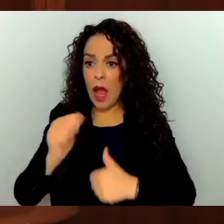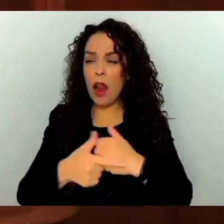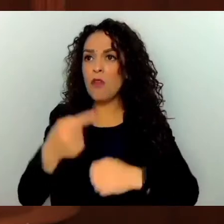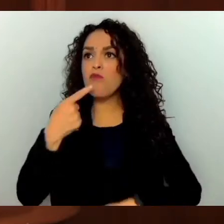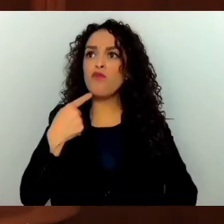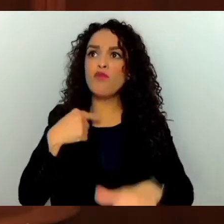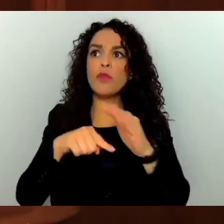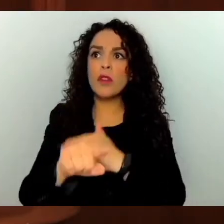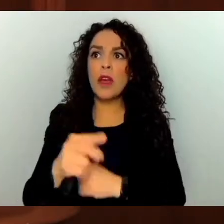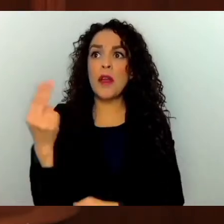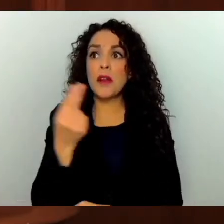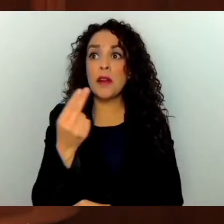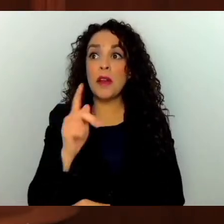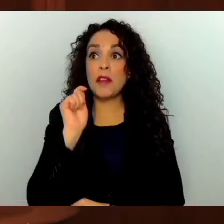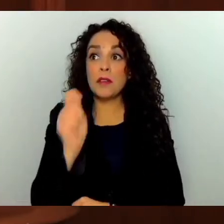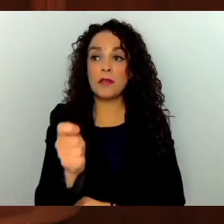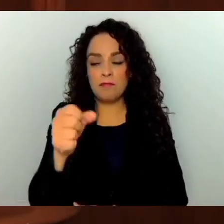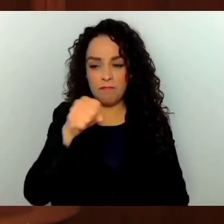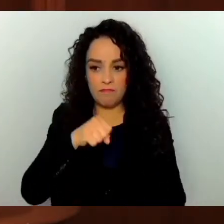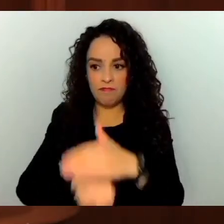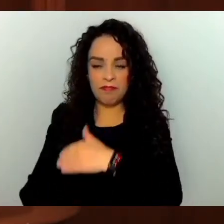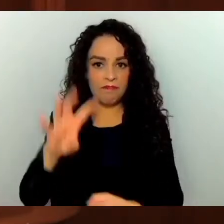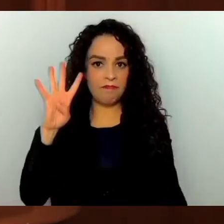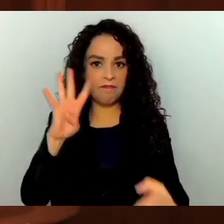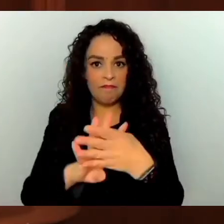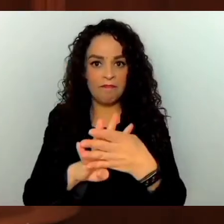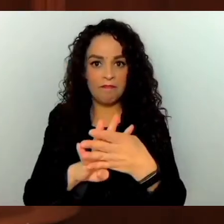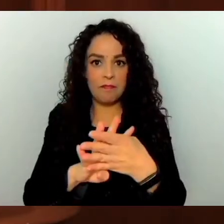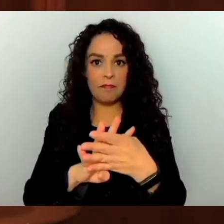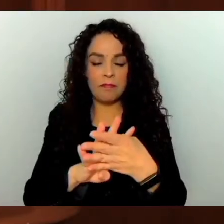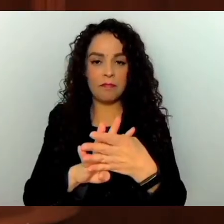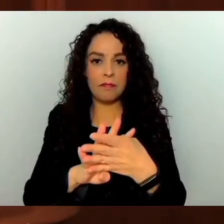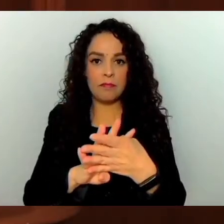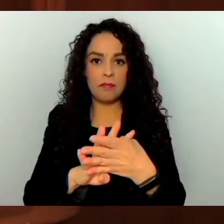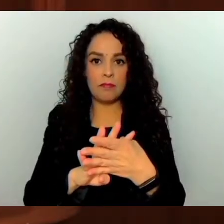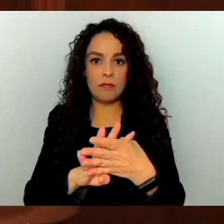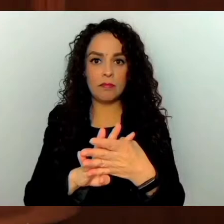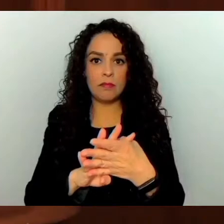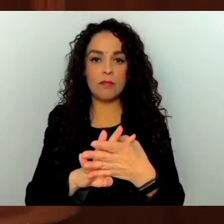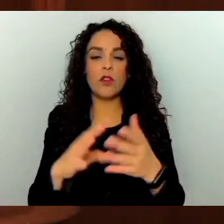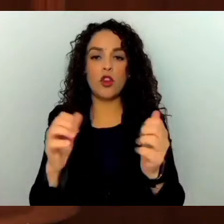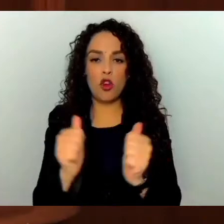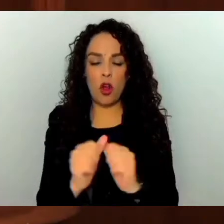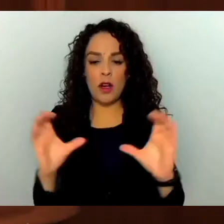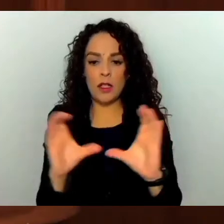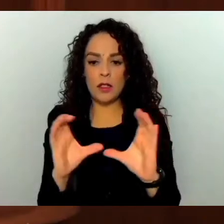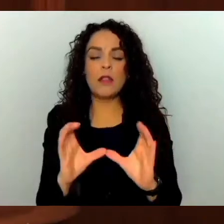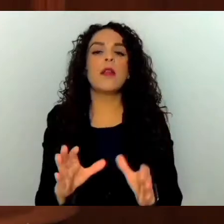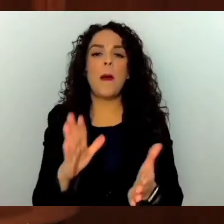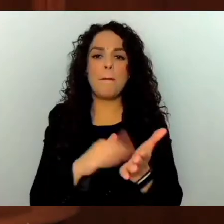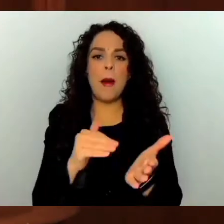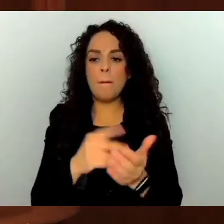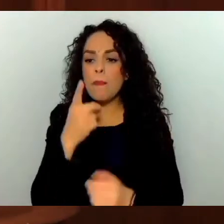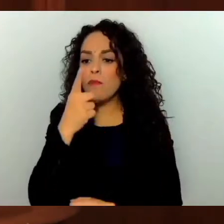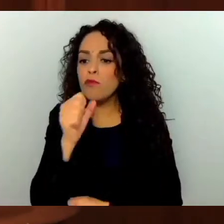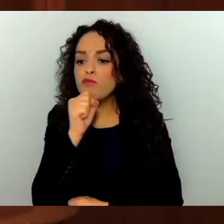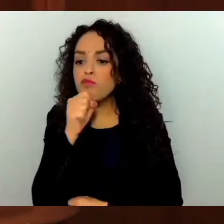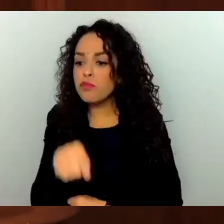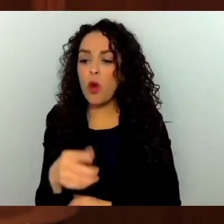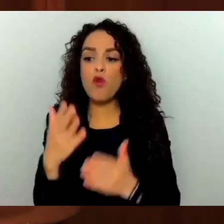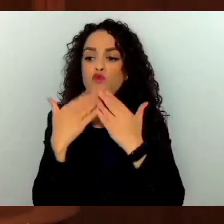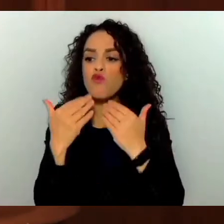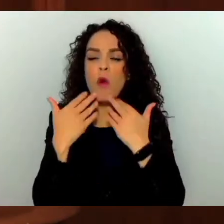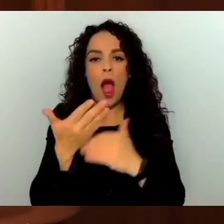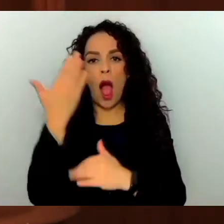pena privativa de libertad, acreditándolo con la certificación de no antecedentes penales expedida por la